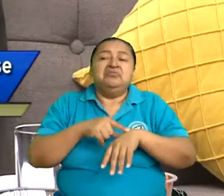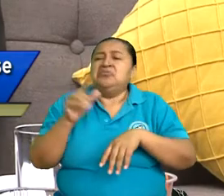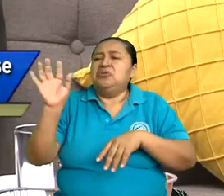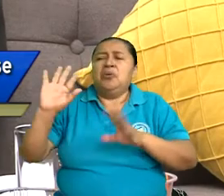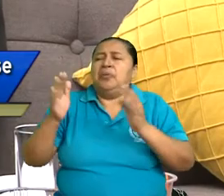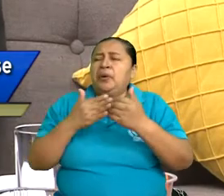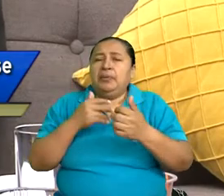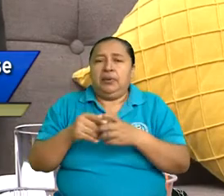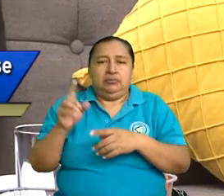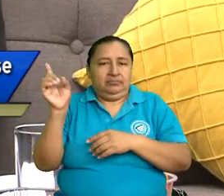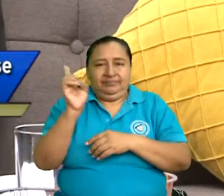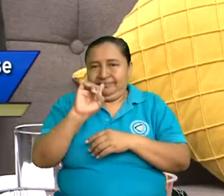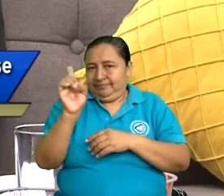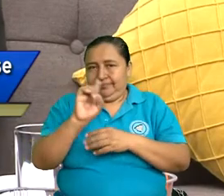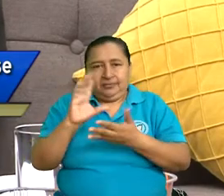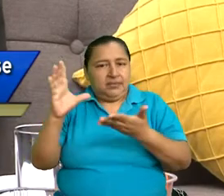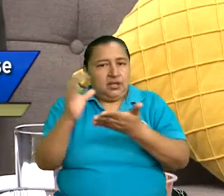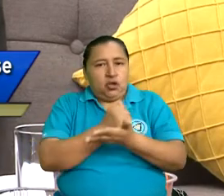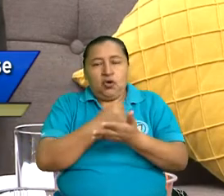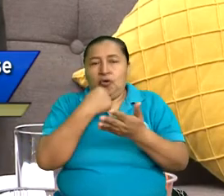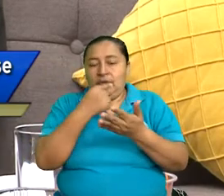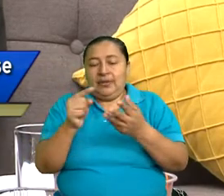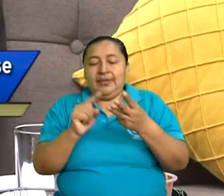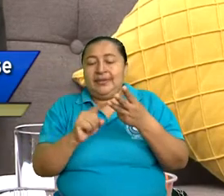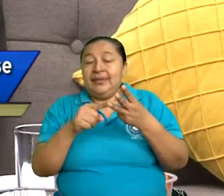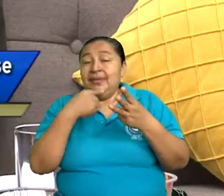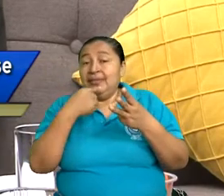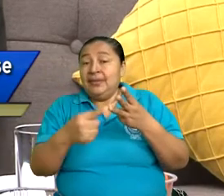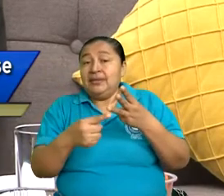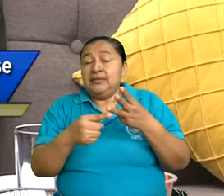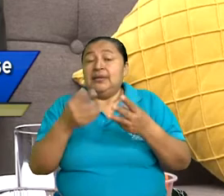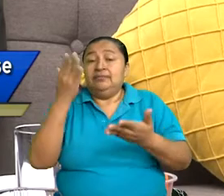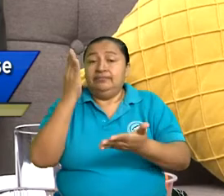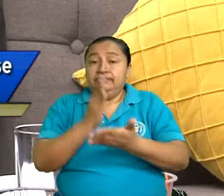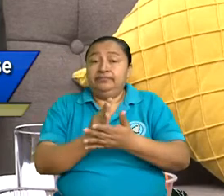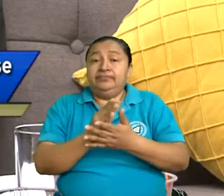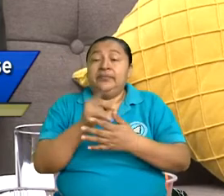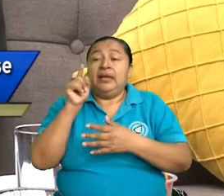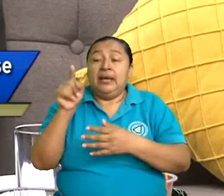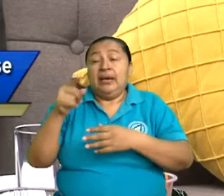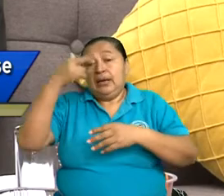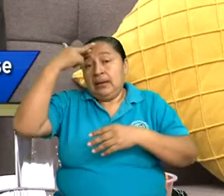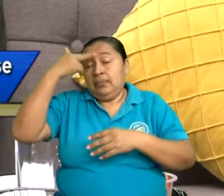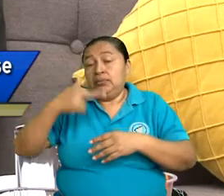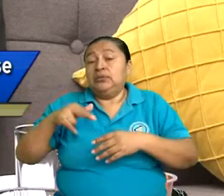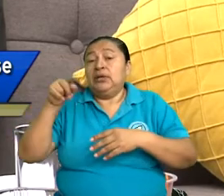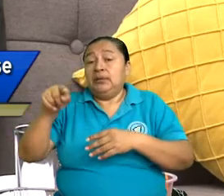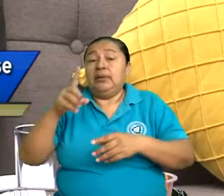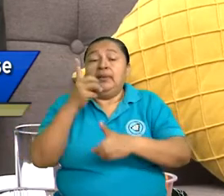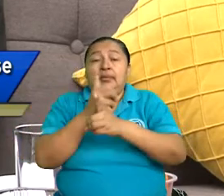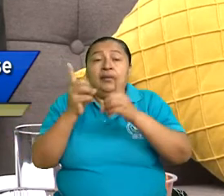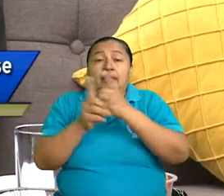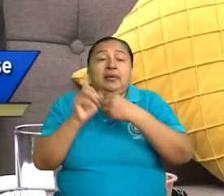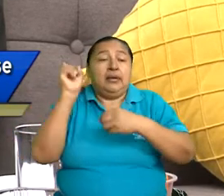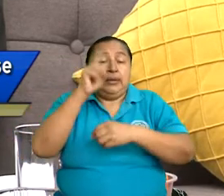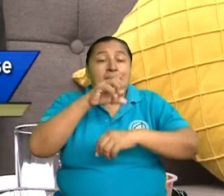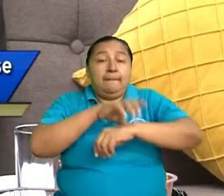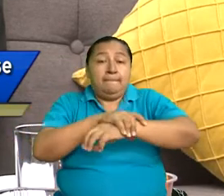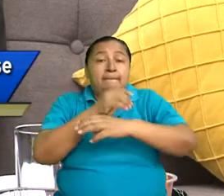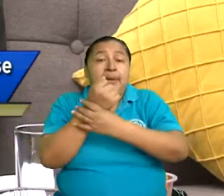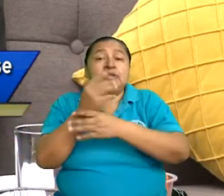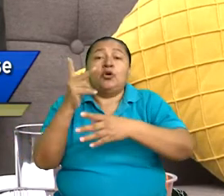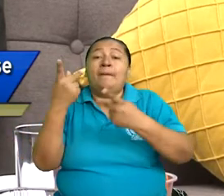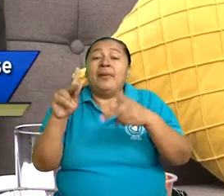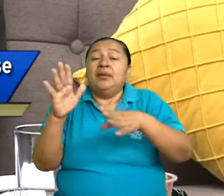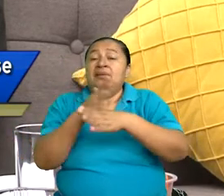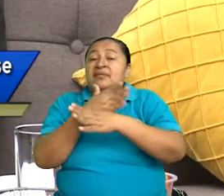no es eso lo que establece el código de la niñez, el código de la niñez establece responsabilidad penal para los adolescentes que